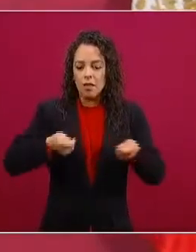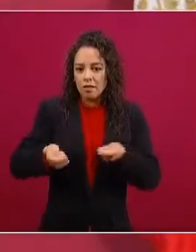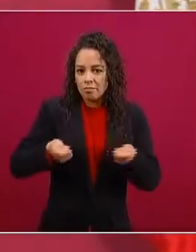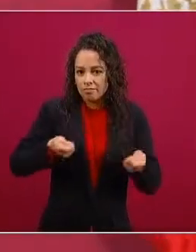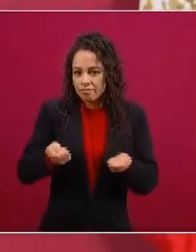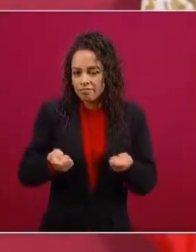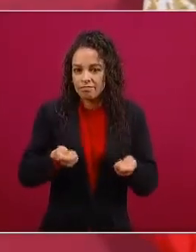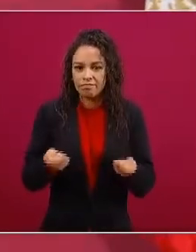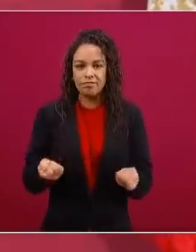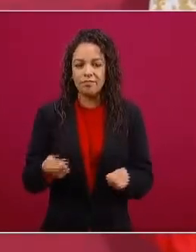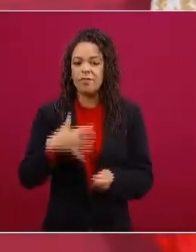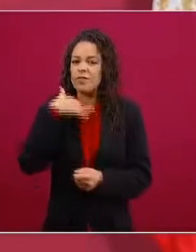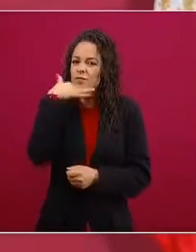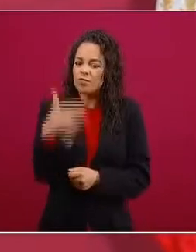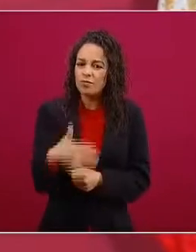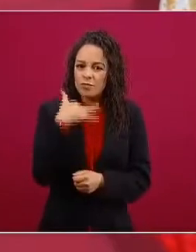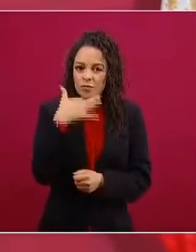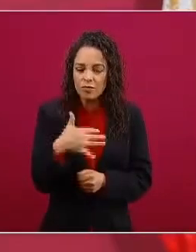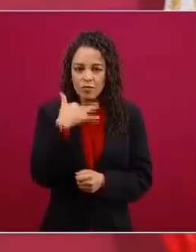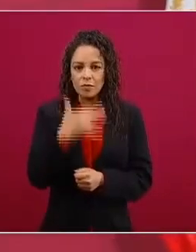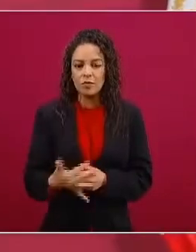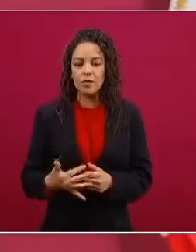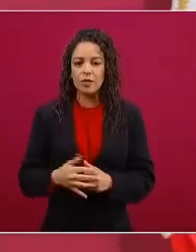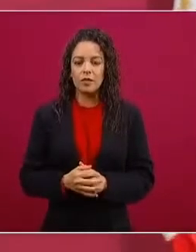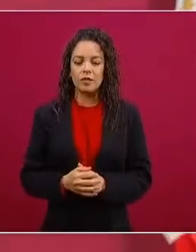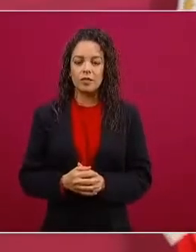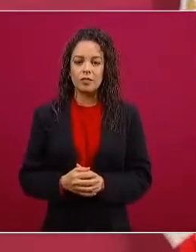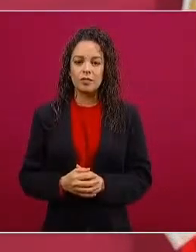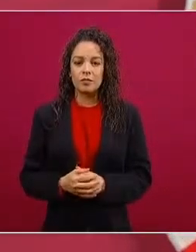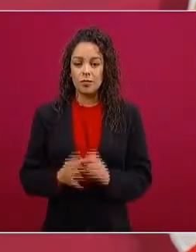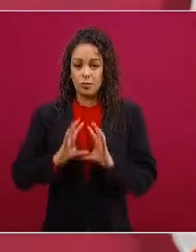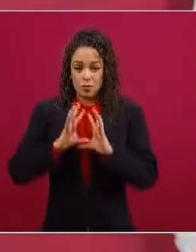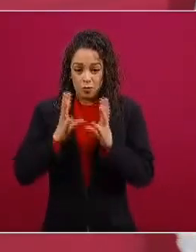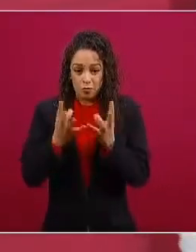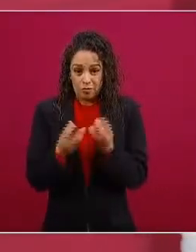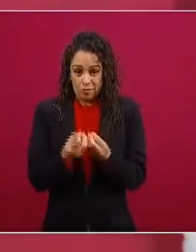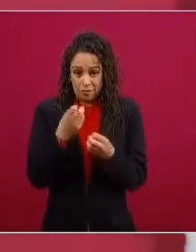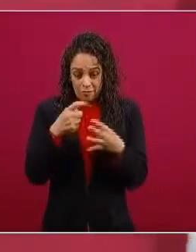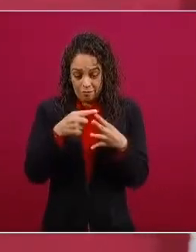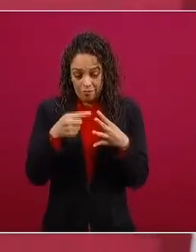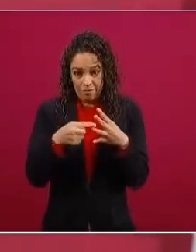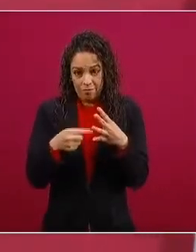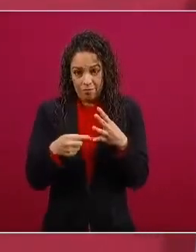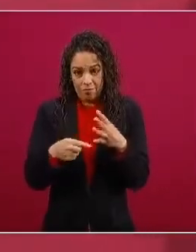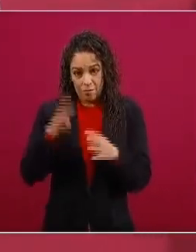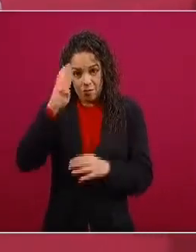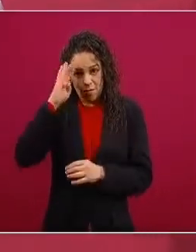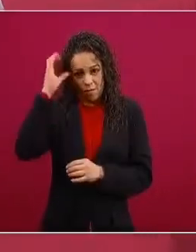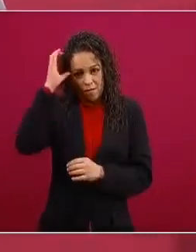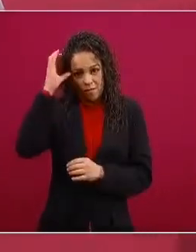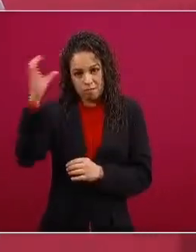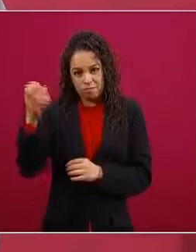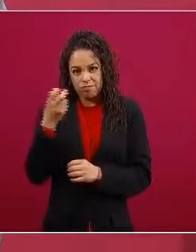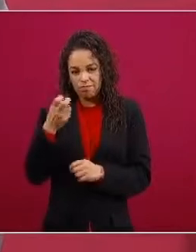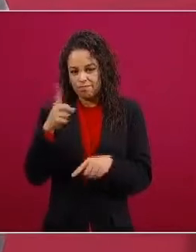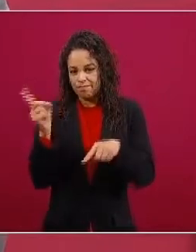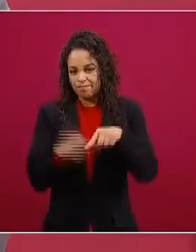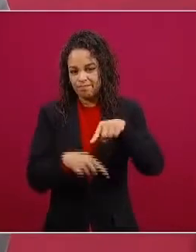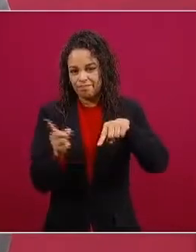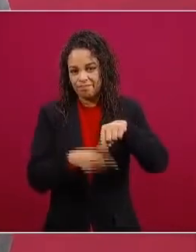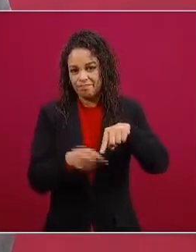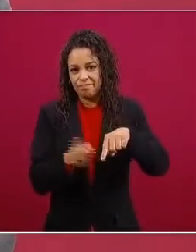la corrupción todas esas calamidades para eso llegamos eso es la